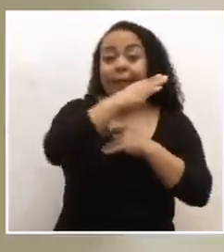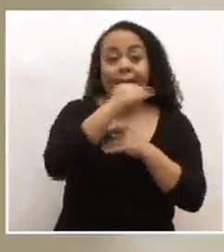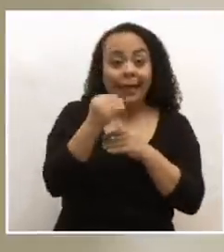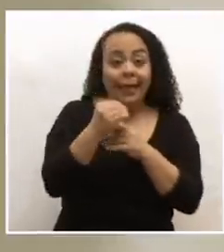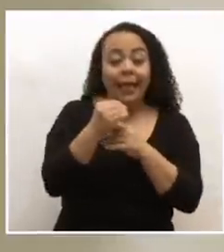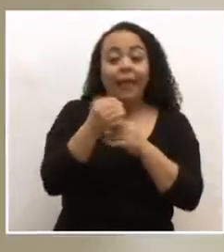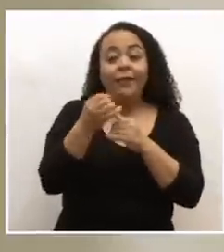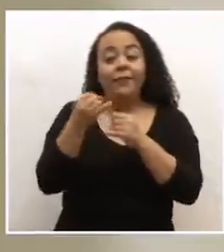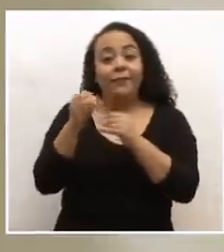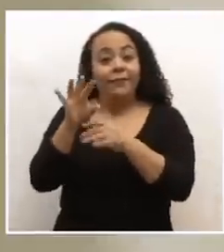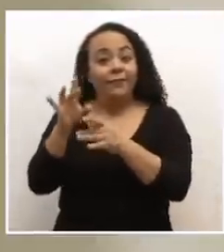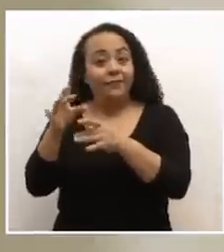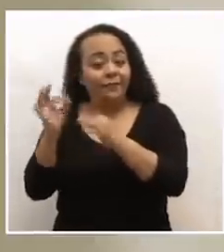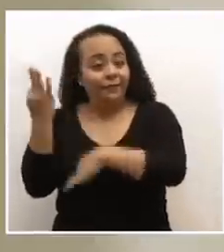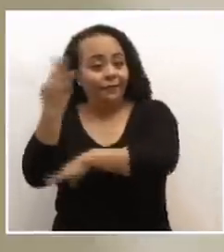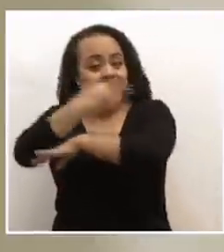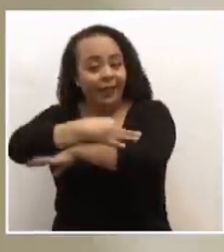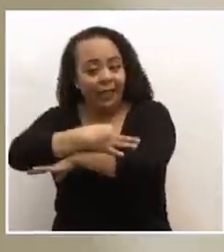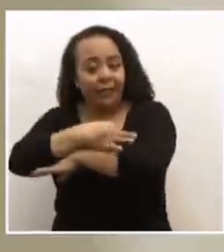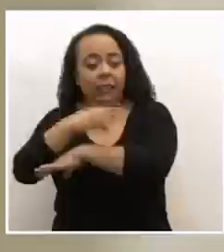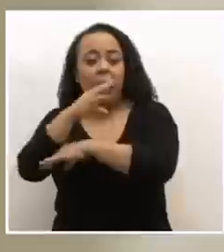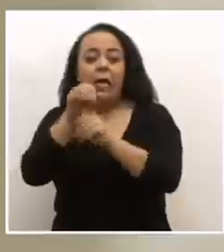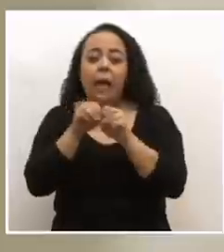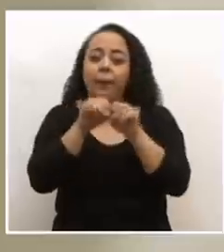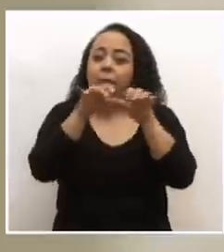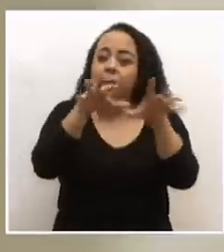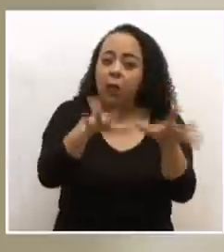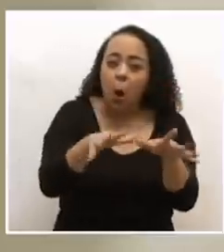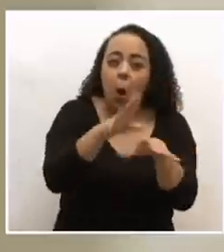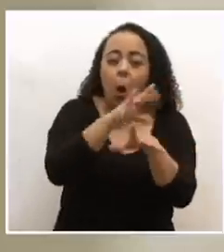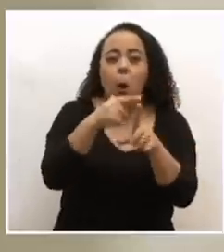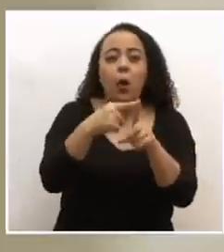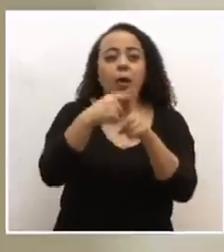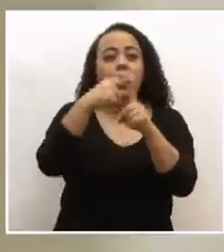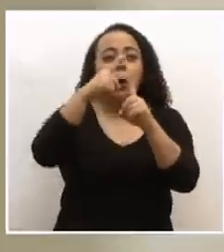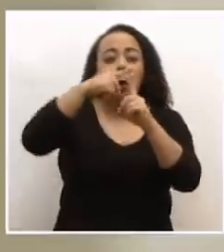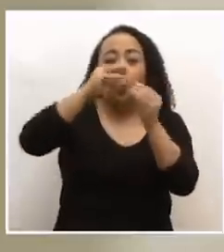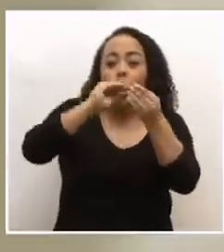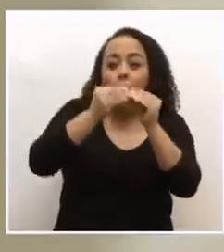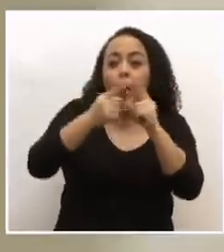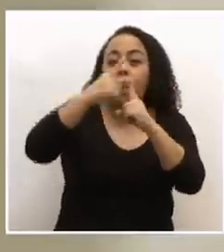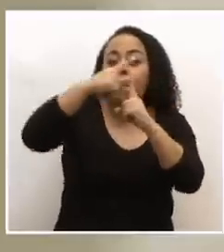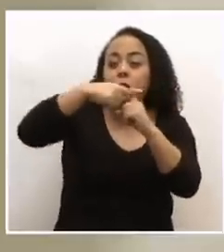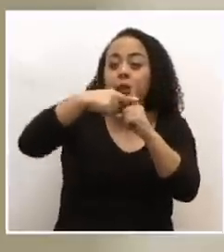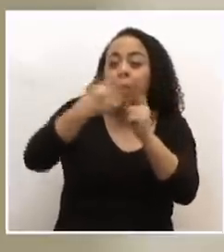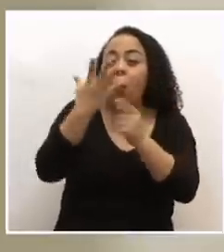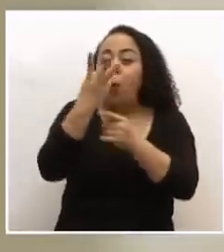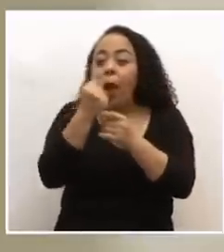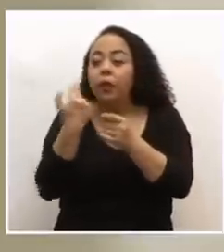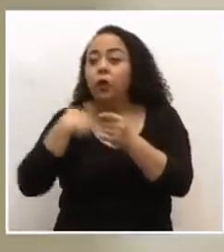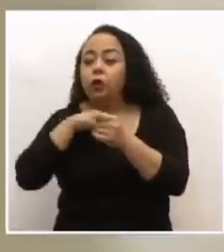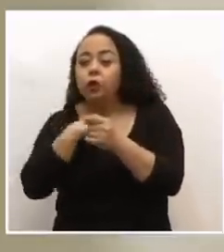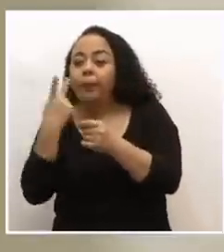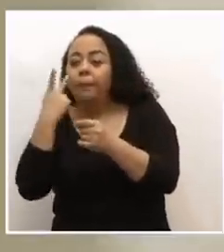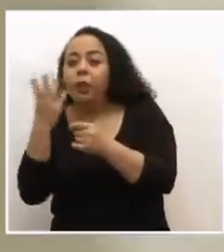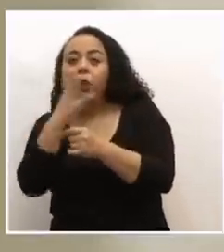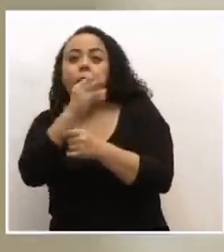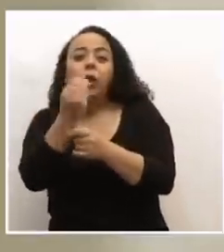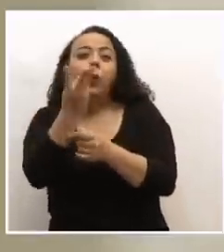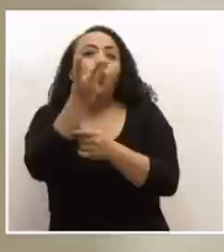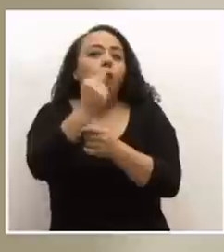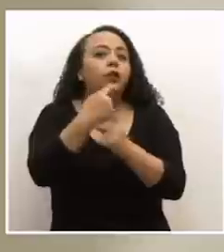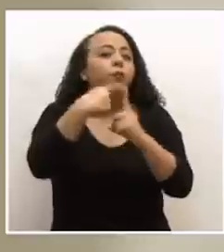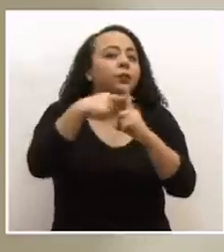fecha de captación, la dispersión, el índice de positividad, que justamente cuántos estamos procesando y cuántos están saliendo positivos,